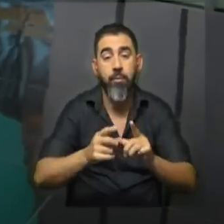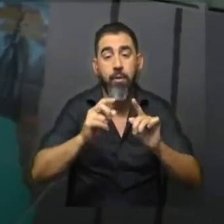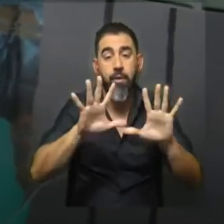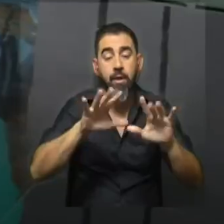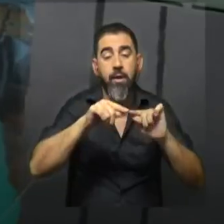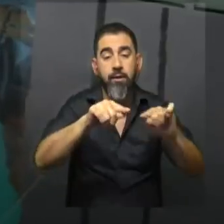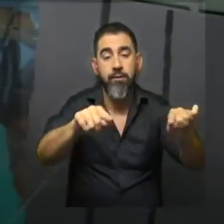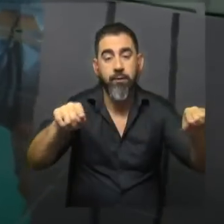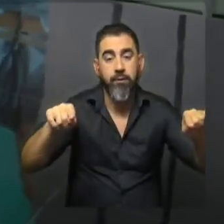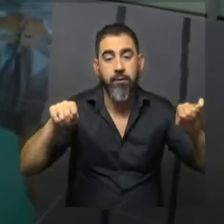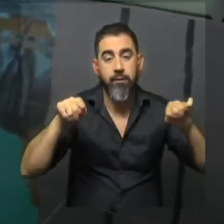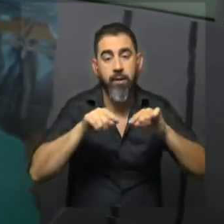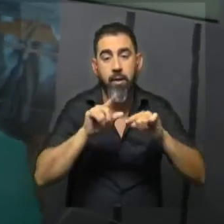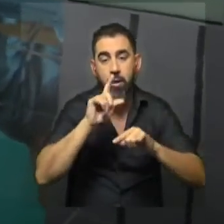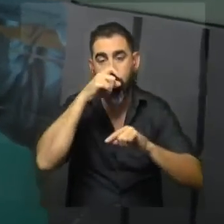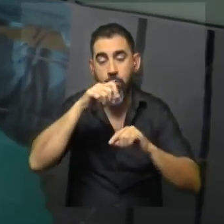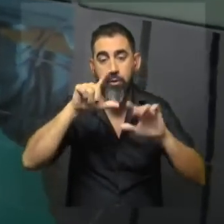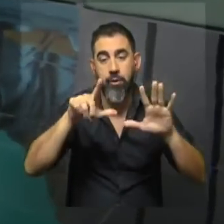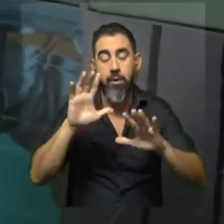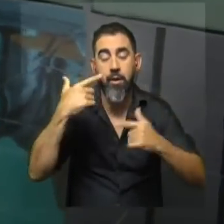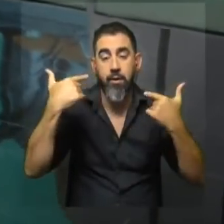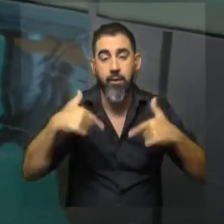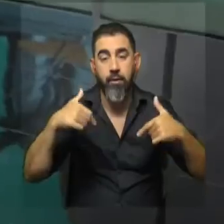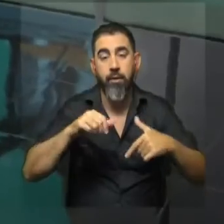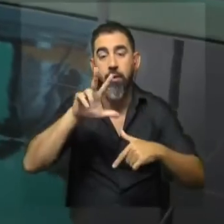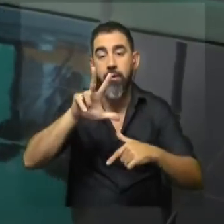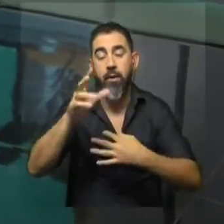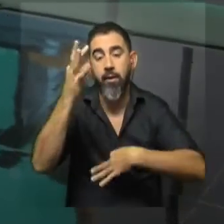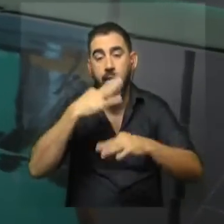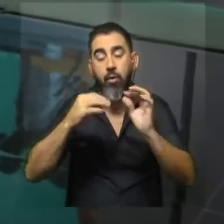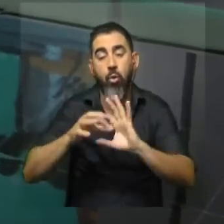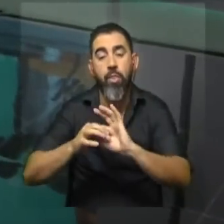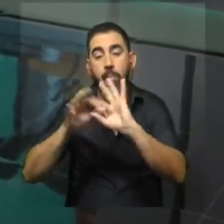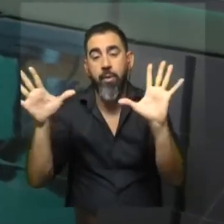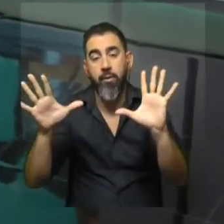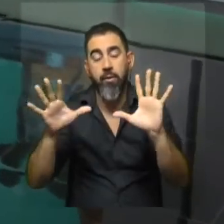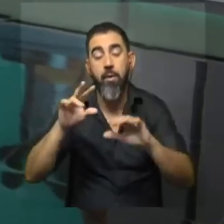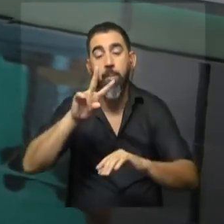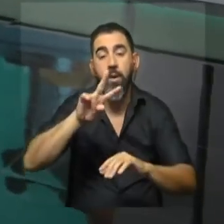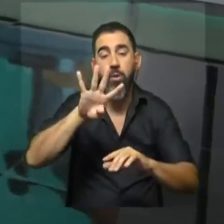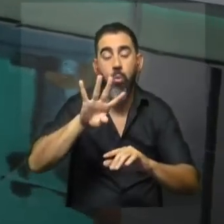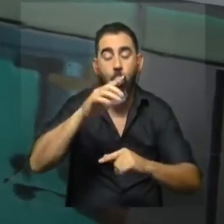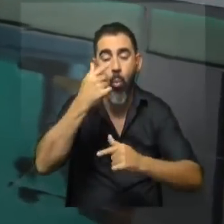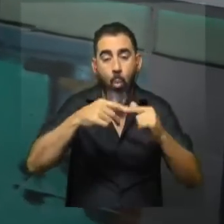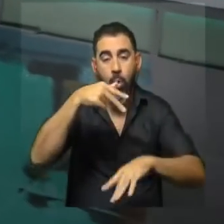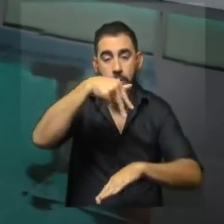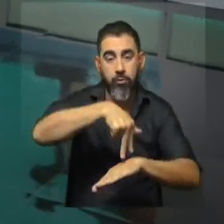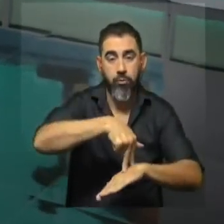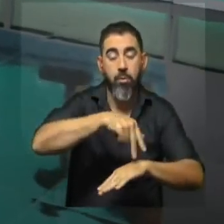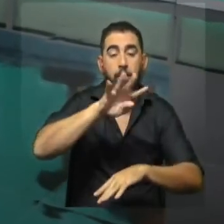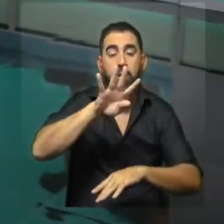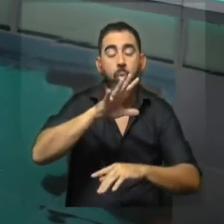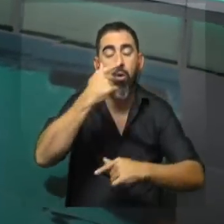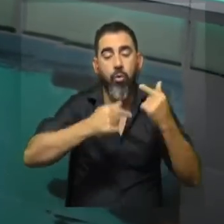salas en la capital, 7 salas de la Intendencia y 3 teatros independientes. Habrá 24 funciones y estamos hablando de 24